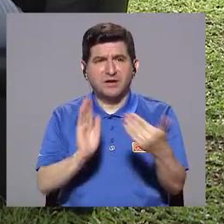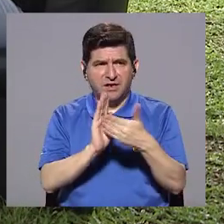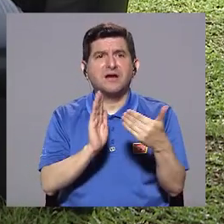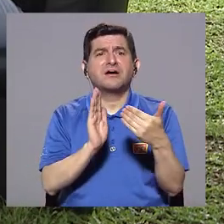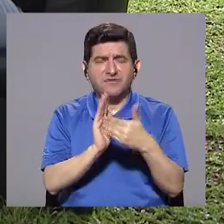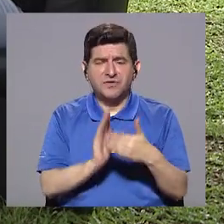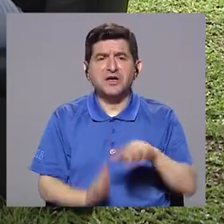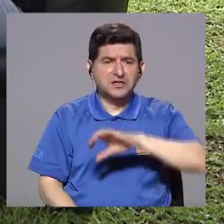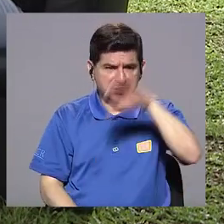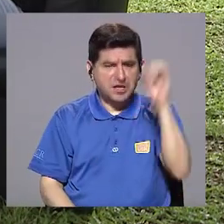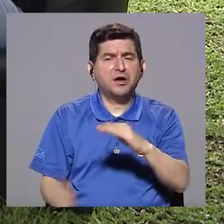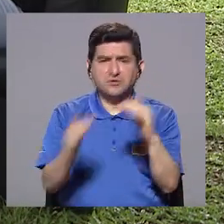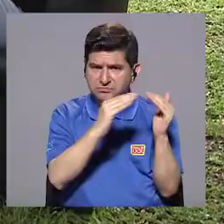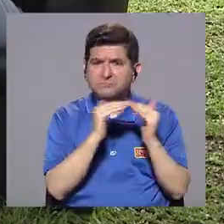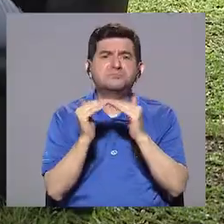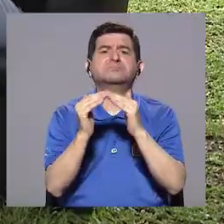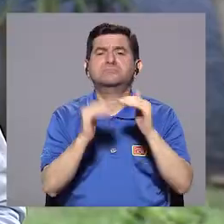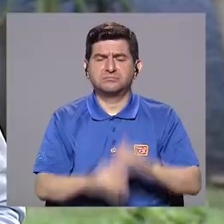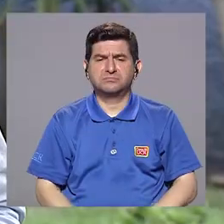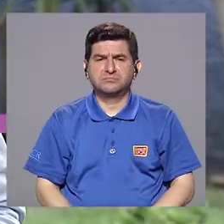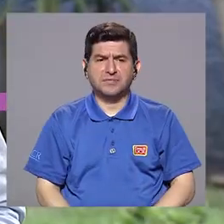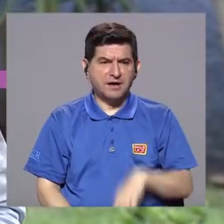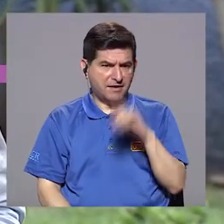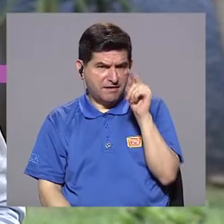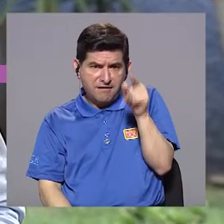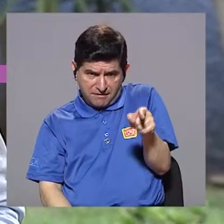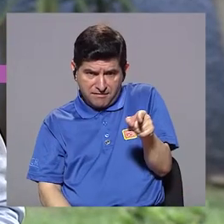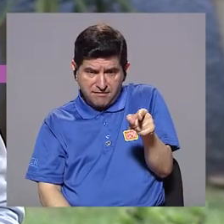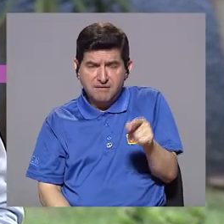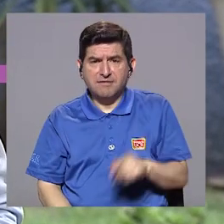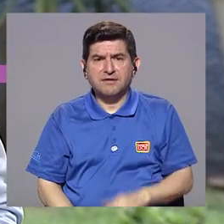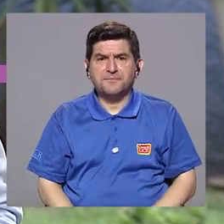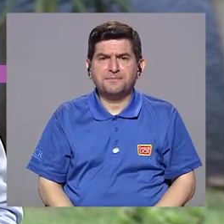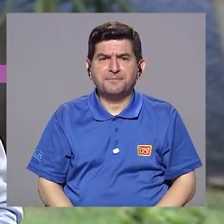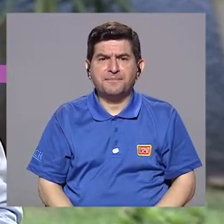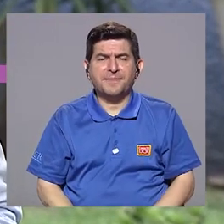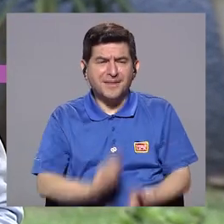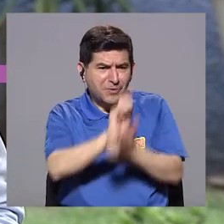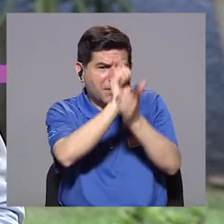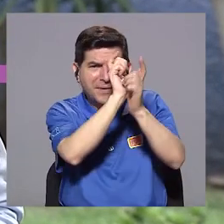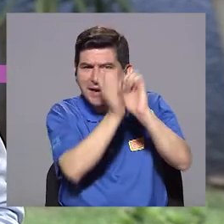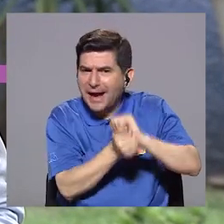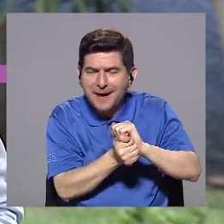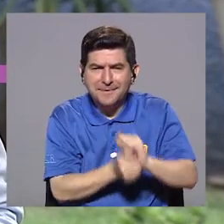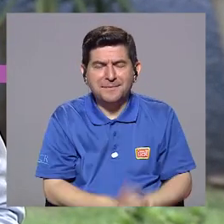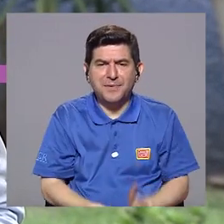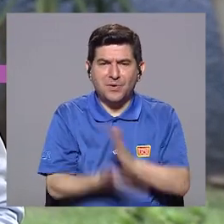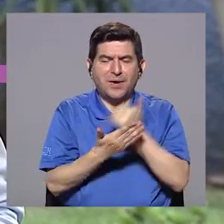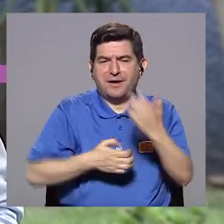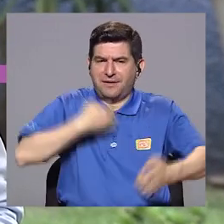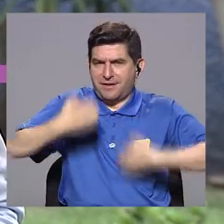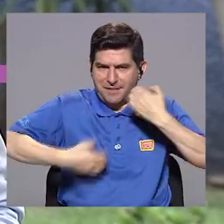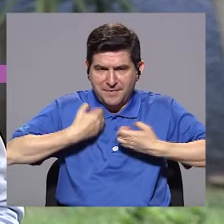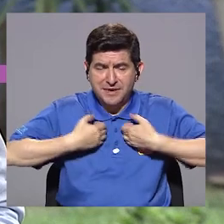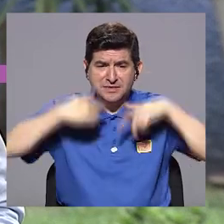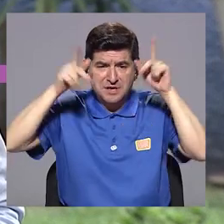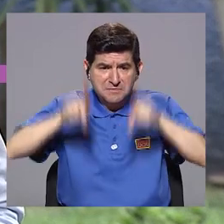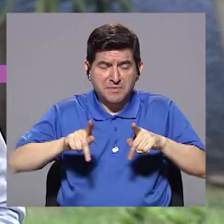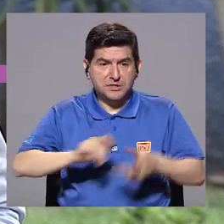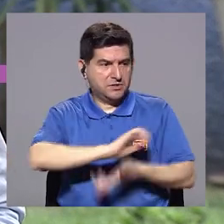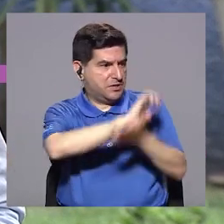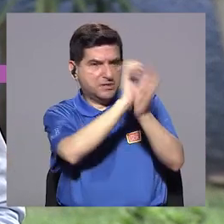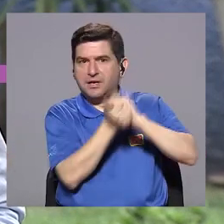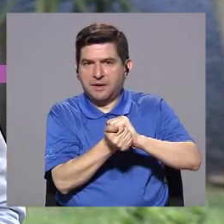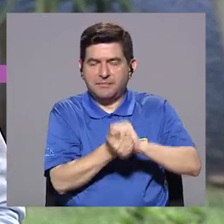cierto porcentaje de la población, en el cual hay una alteración en el aspecto emocional. Las personas